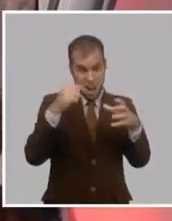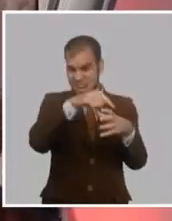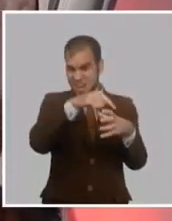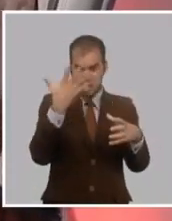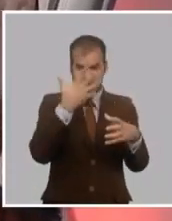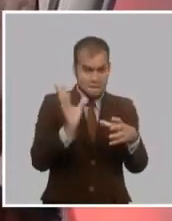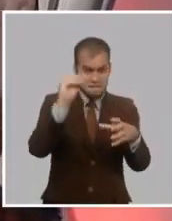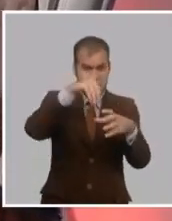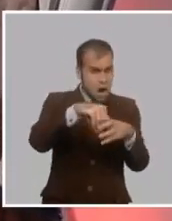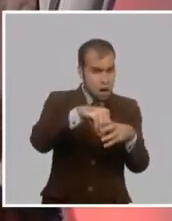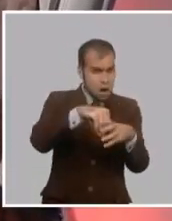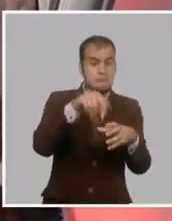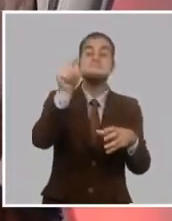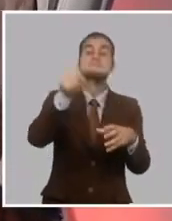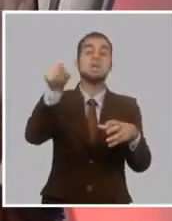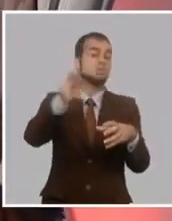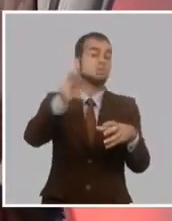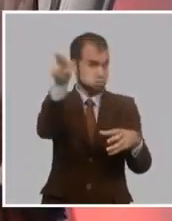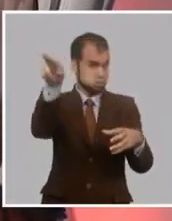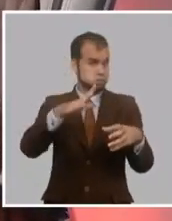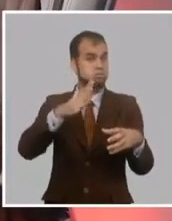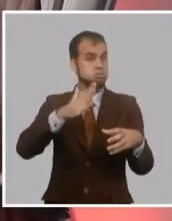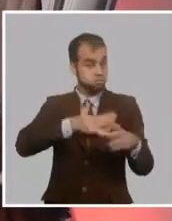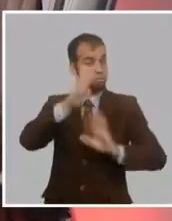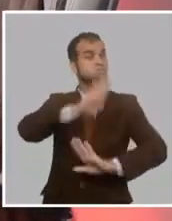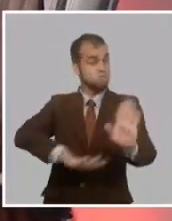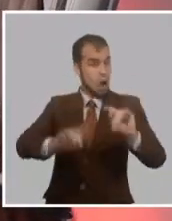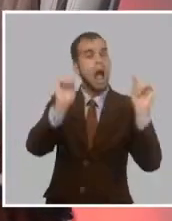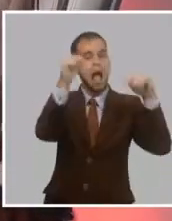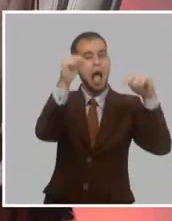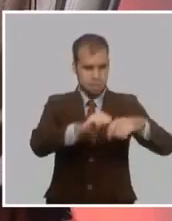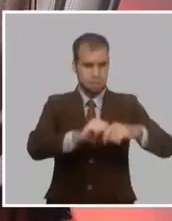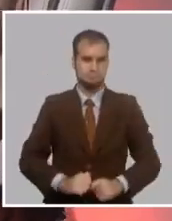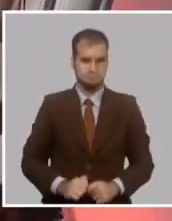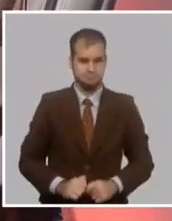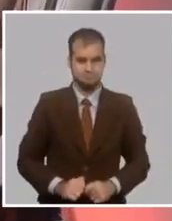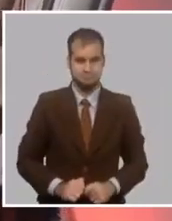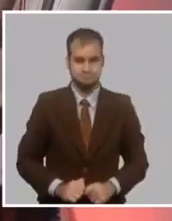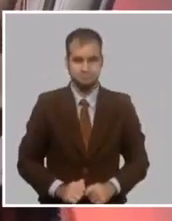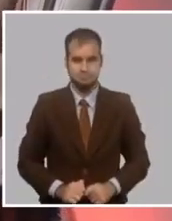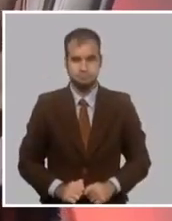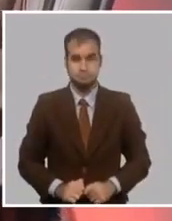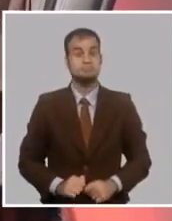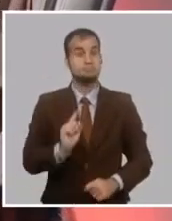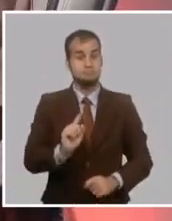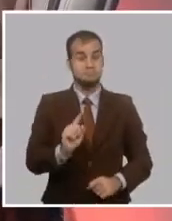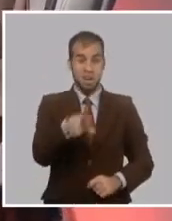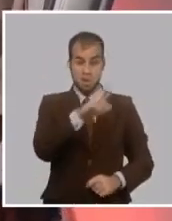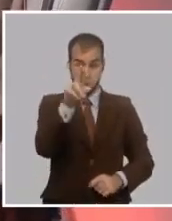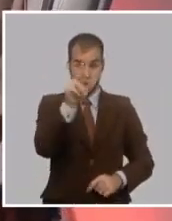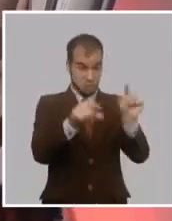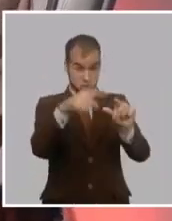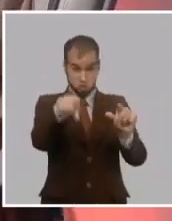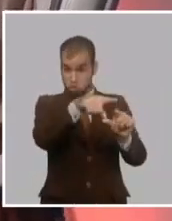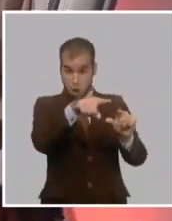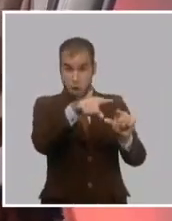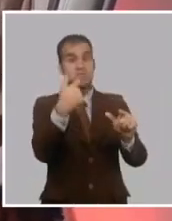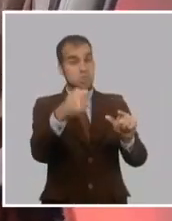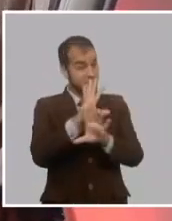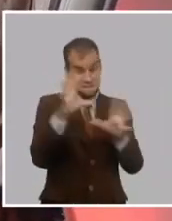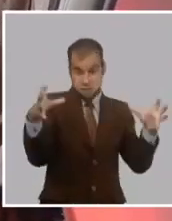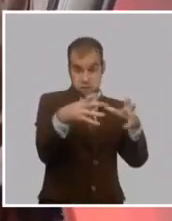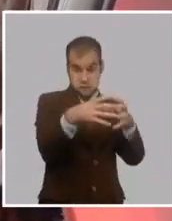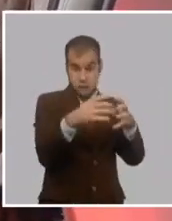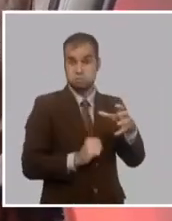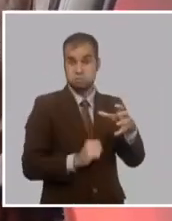revolucionarios. Porque para una sociedad no había otros partidos. Y entonces, pero los revolucionarios, había que tener que unificarse en un solo partido, porque si se desunían,